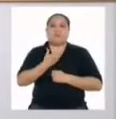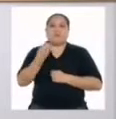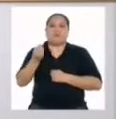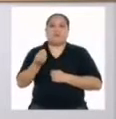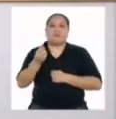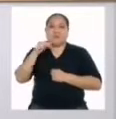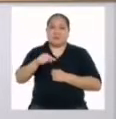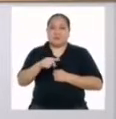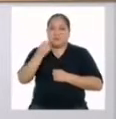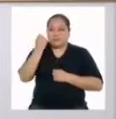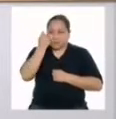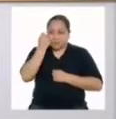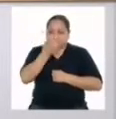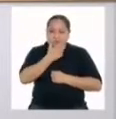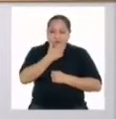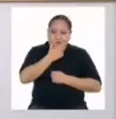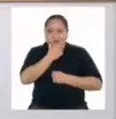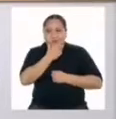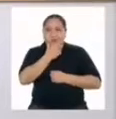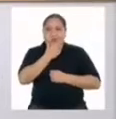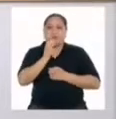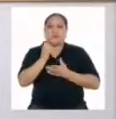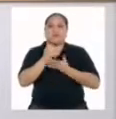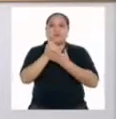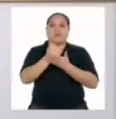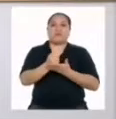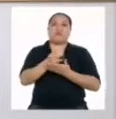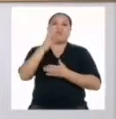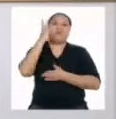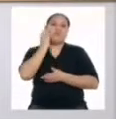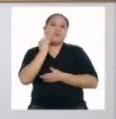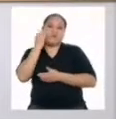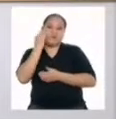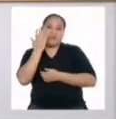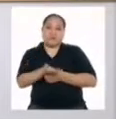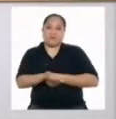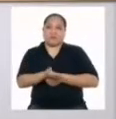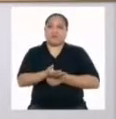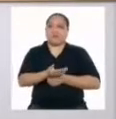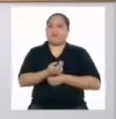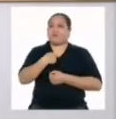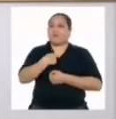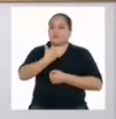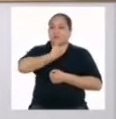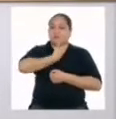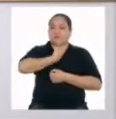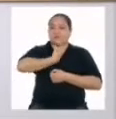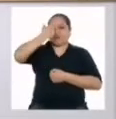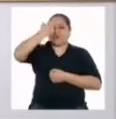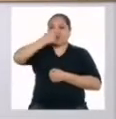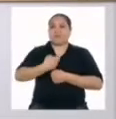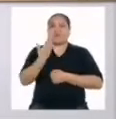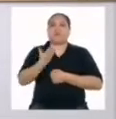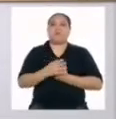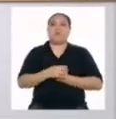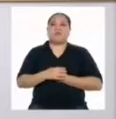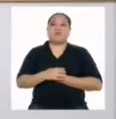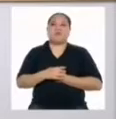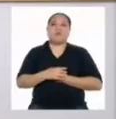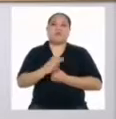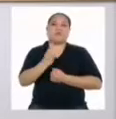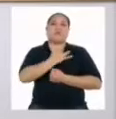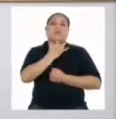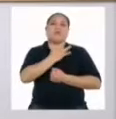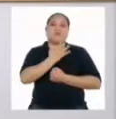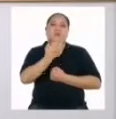porque nuestra interpretación se nutre por nuestra experiencia, nuestra personalidad y nuestra